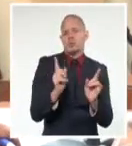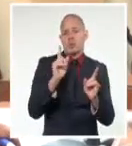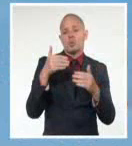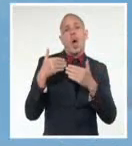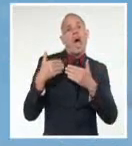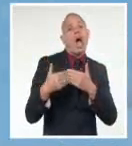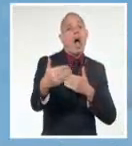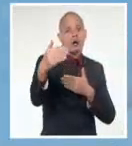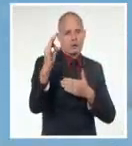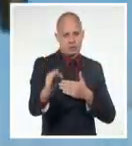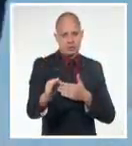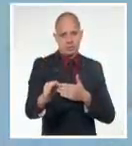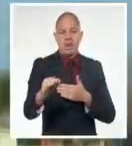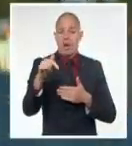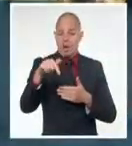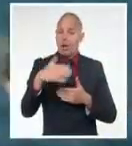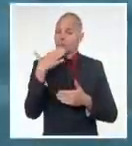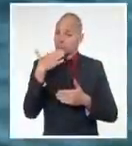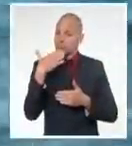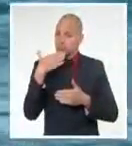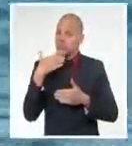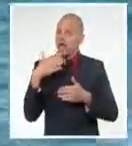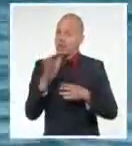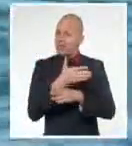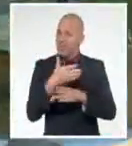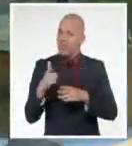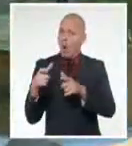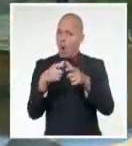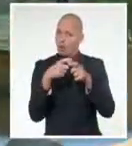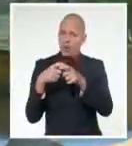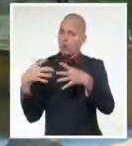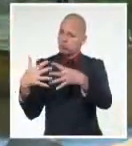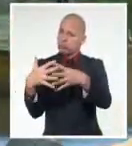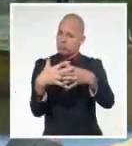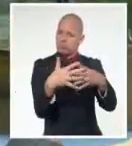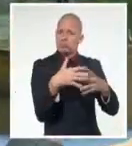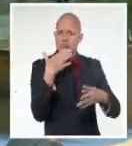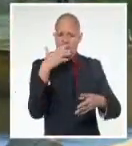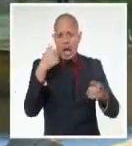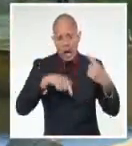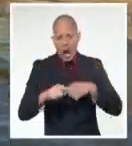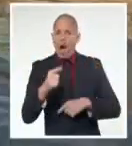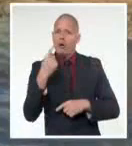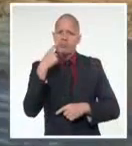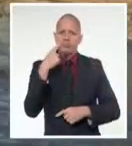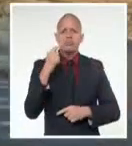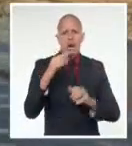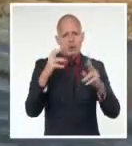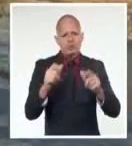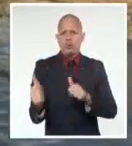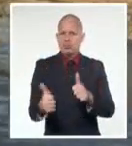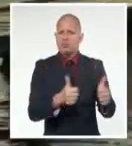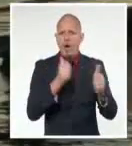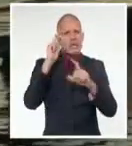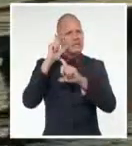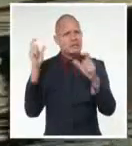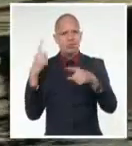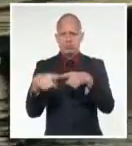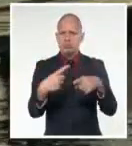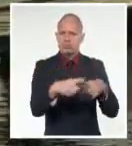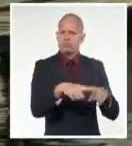sentido la integración ha sido el éxito de la tarea vida de todas las entidades y la comunidad científica